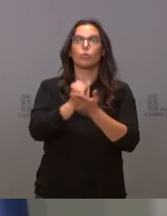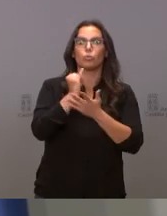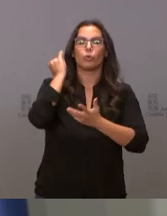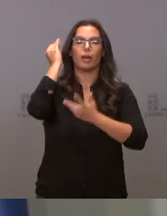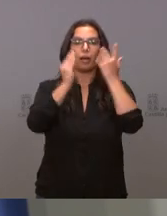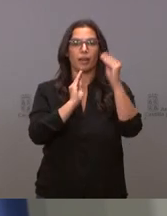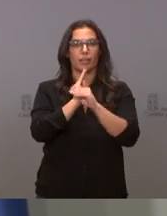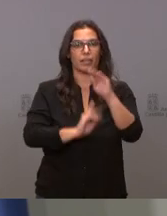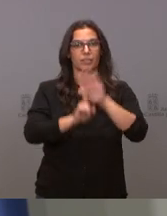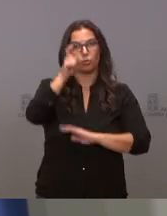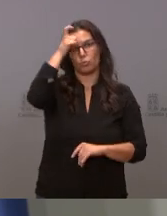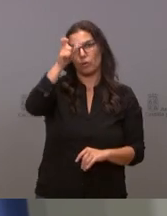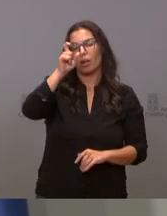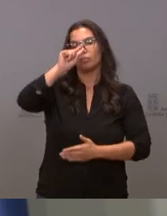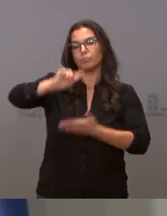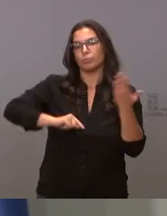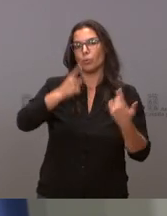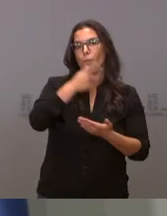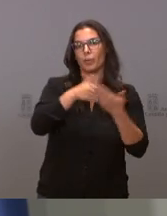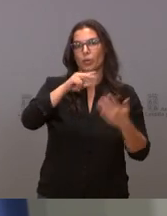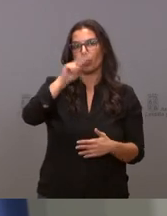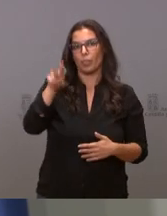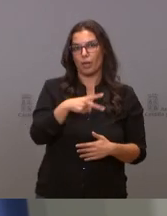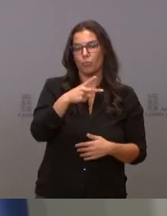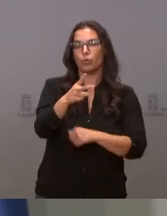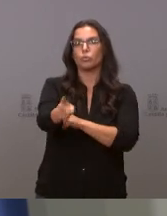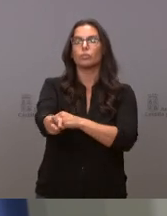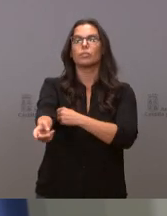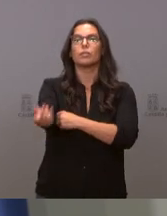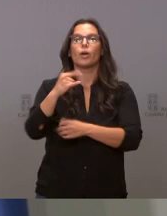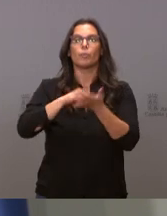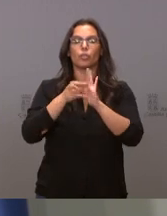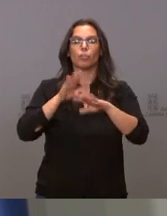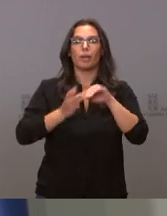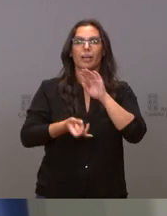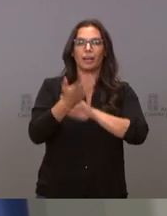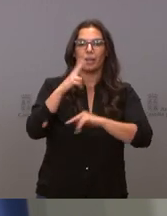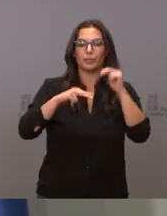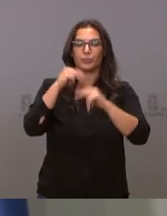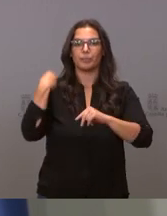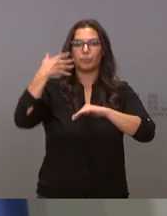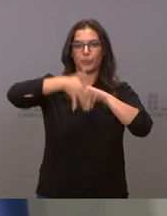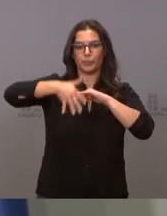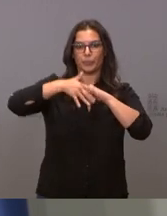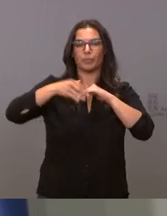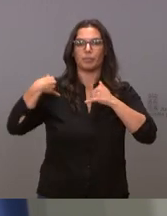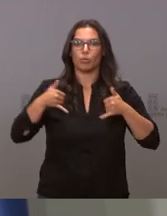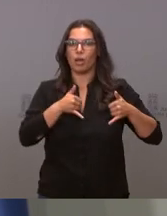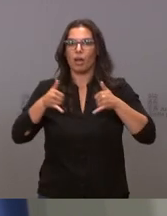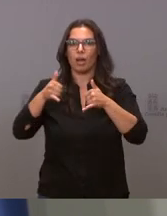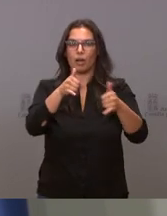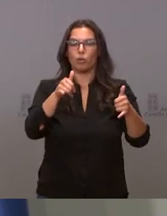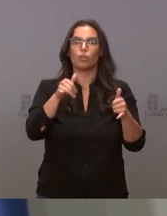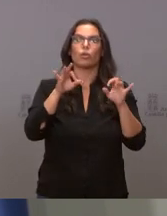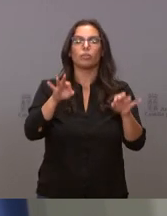contrata por más de un millón de euros las obras del proyecto de adecuación y mejora de la presa sobre el arroyo de Villafría